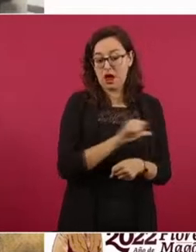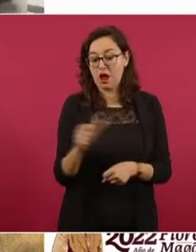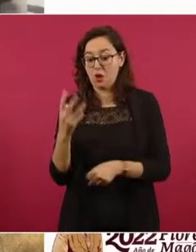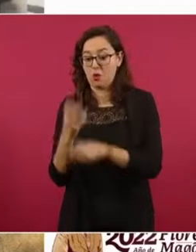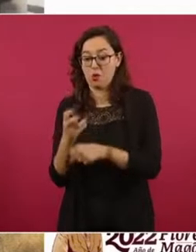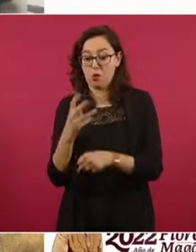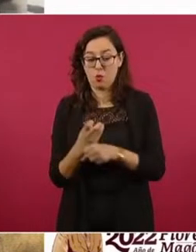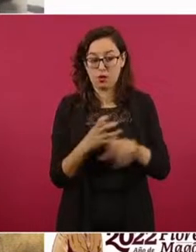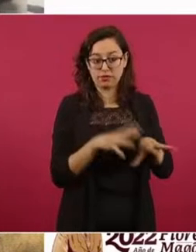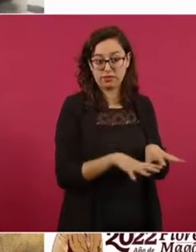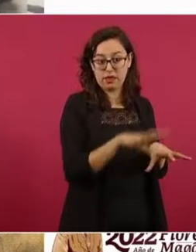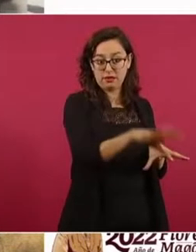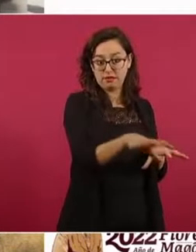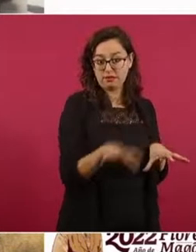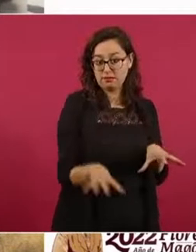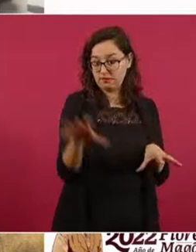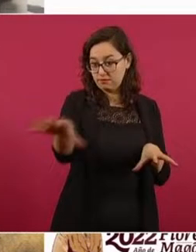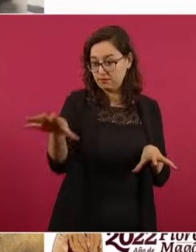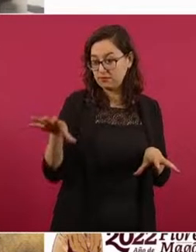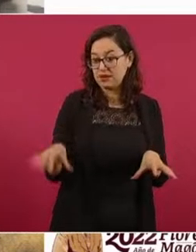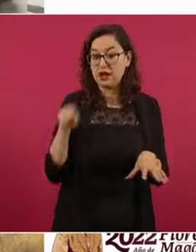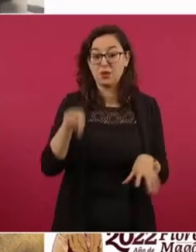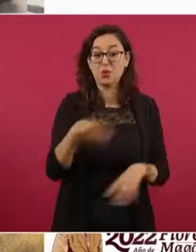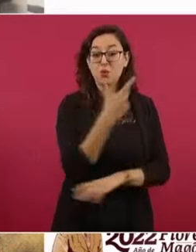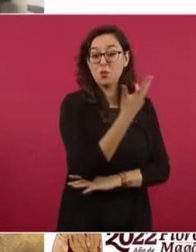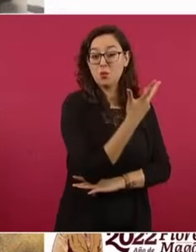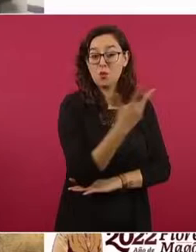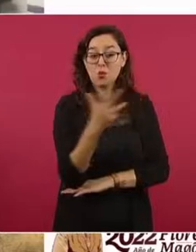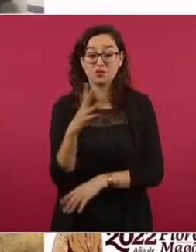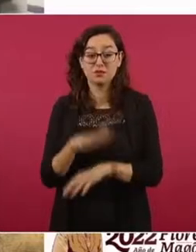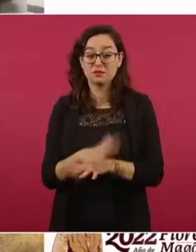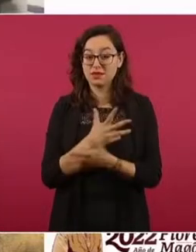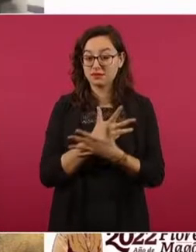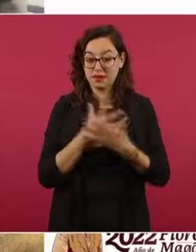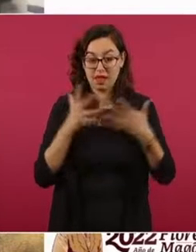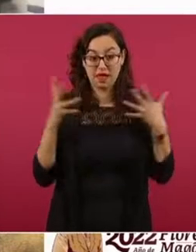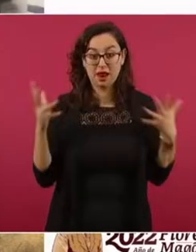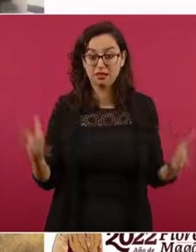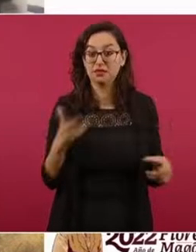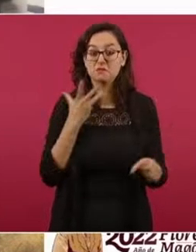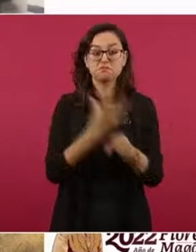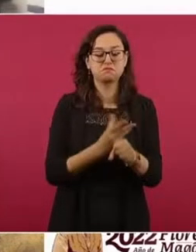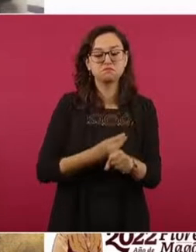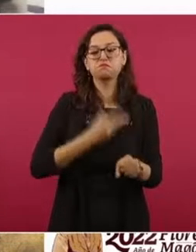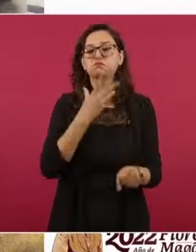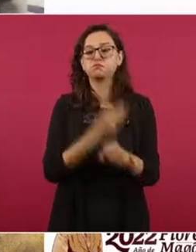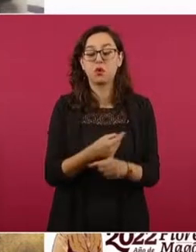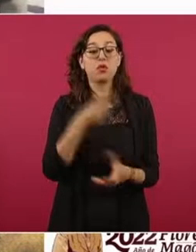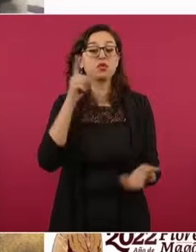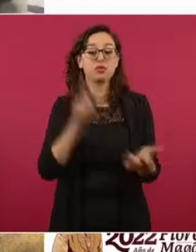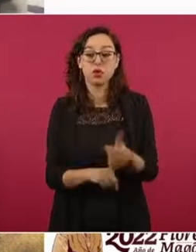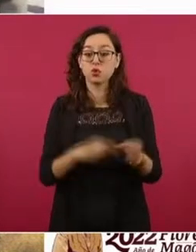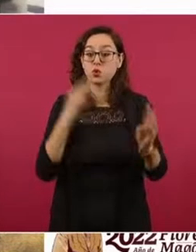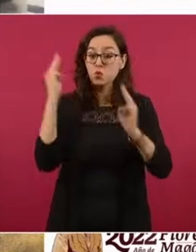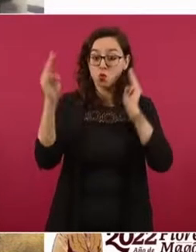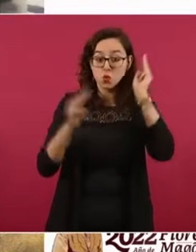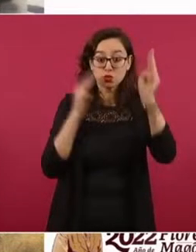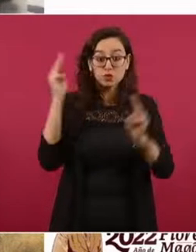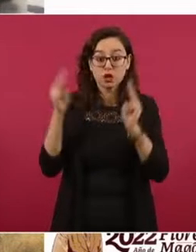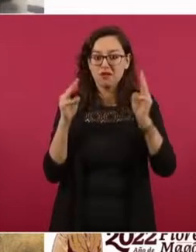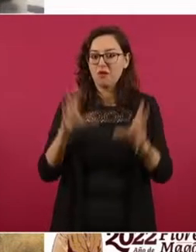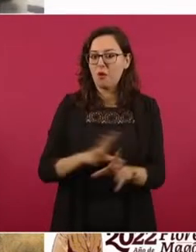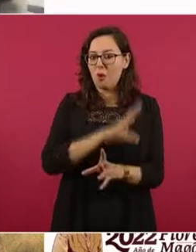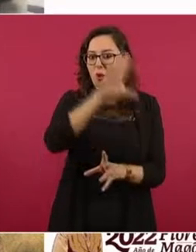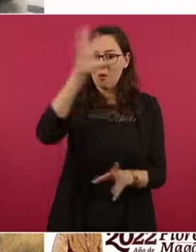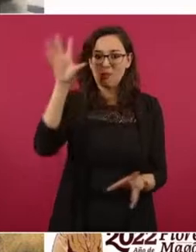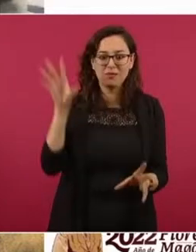convirtiéndose en el bosque urbano más grande del mundo. Y todos los museos del bosque están recibiendo